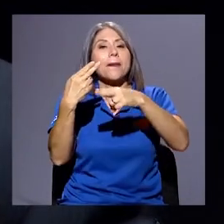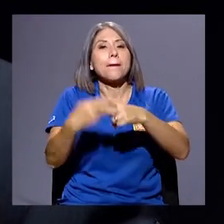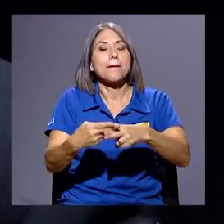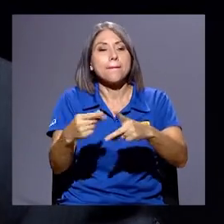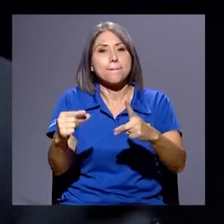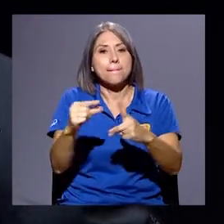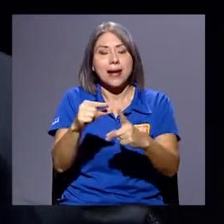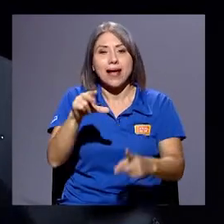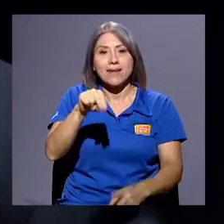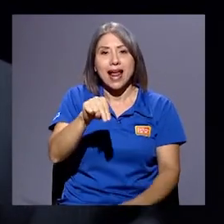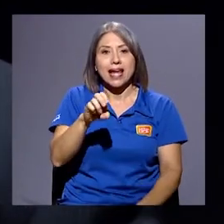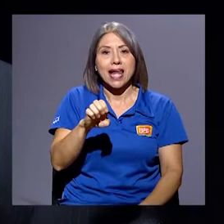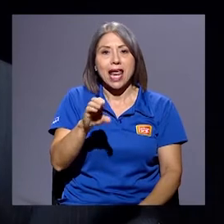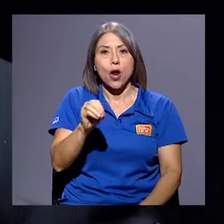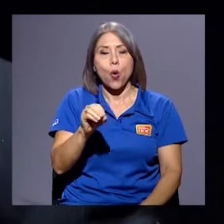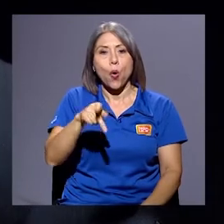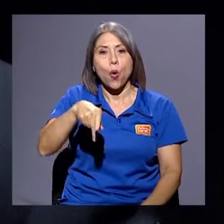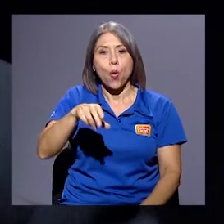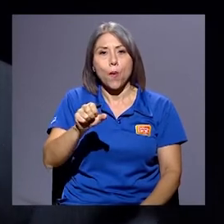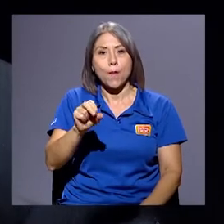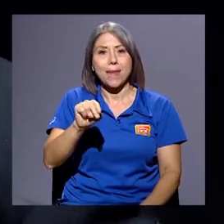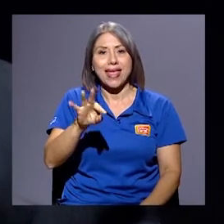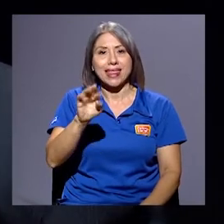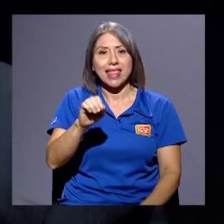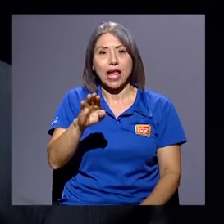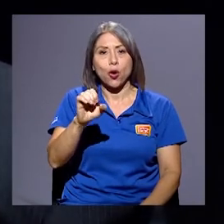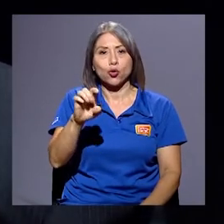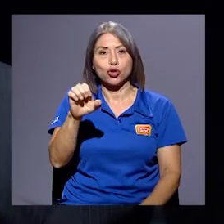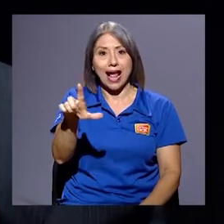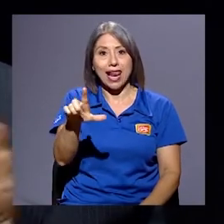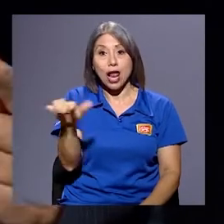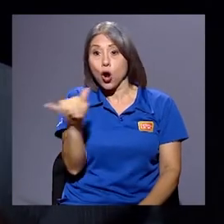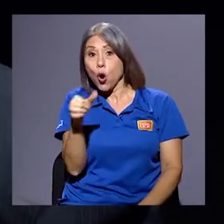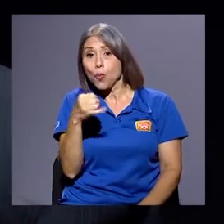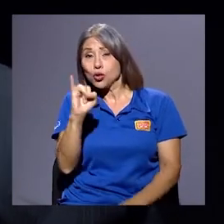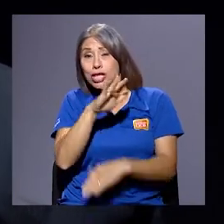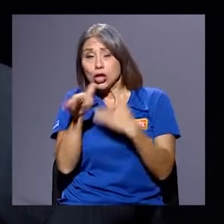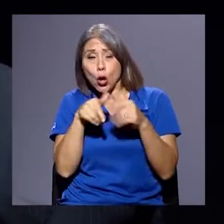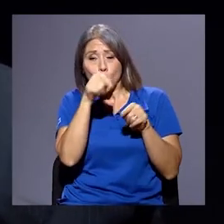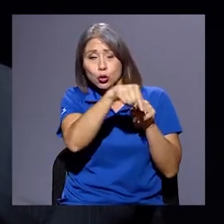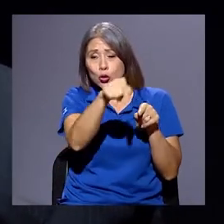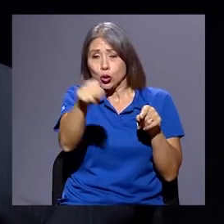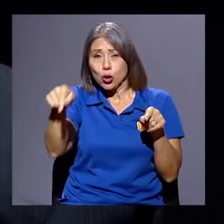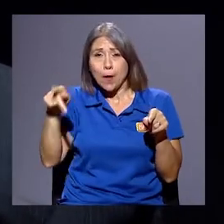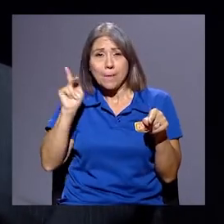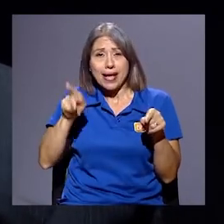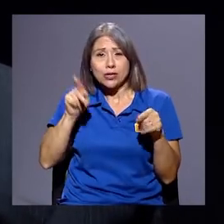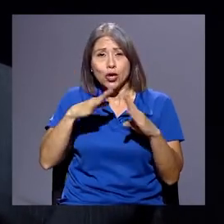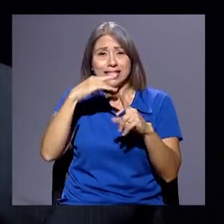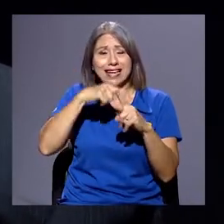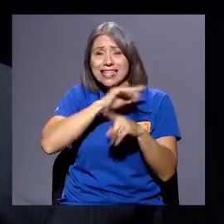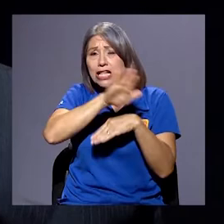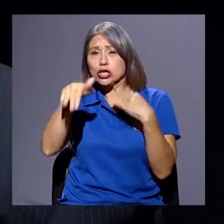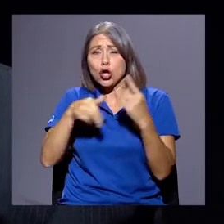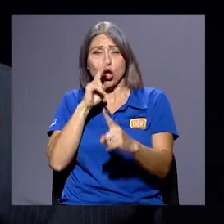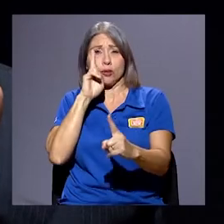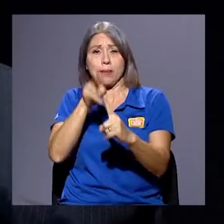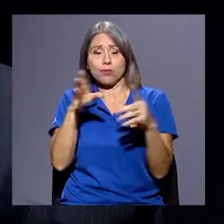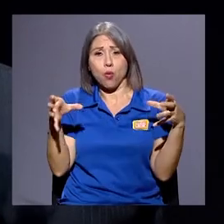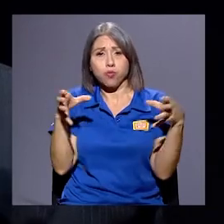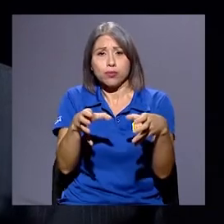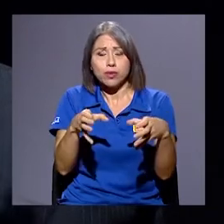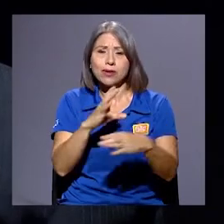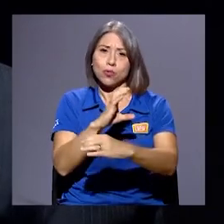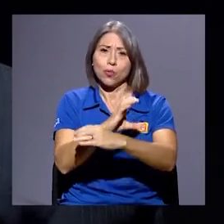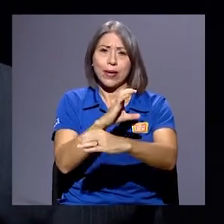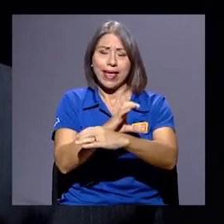esas iglesias, esos pastores y esos creyentes entraran en esa categoría. Eso, en primer lugar, hay que tener cuidado porque